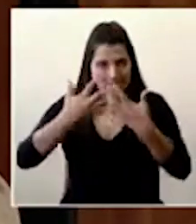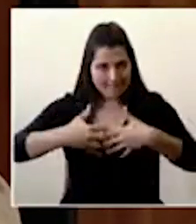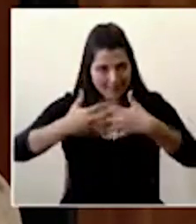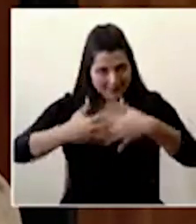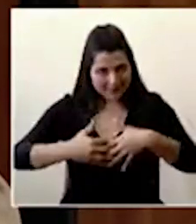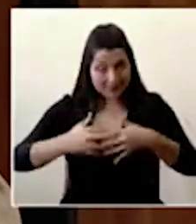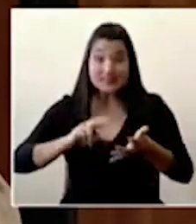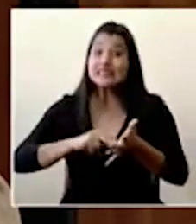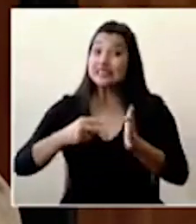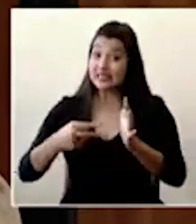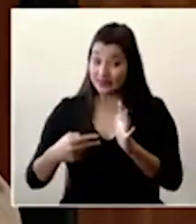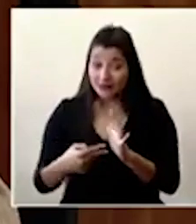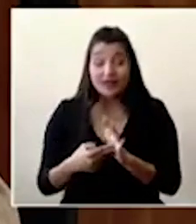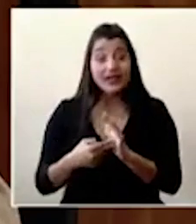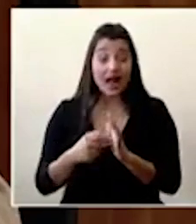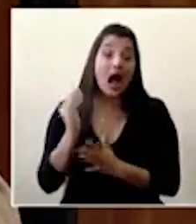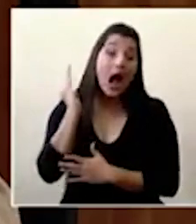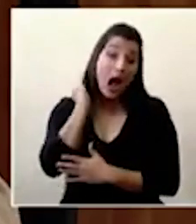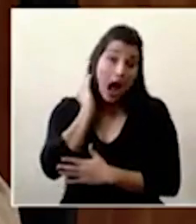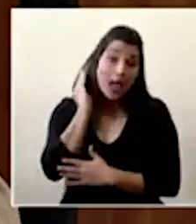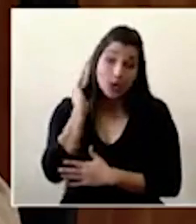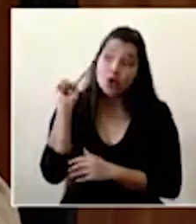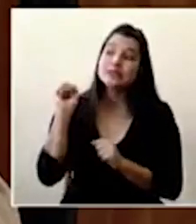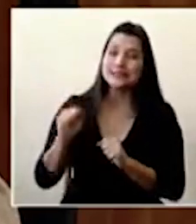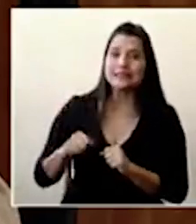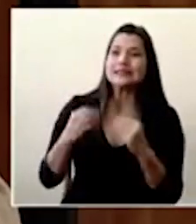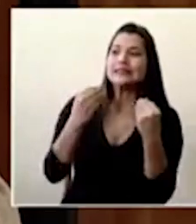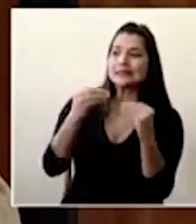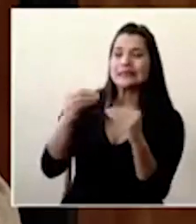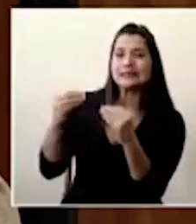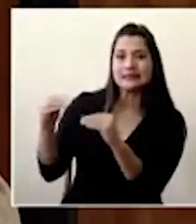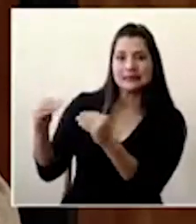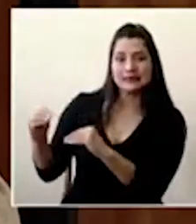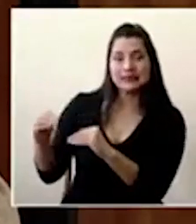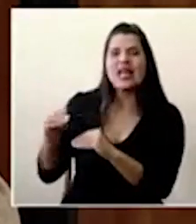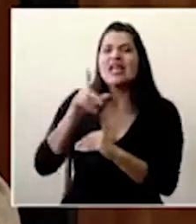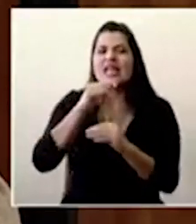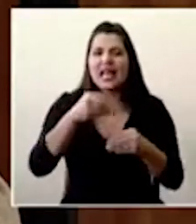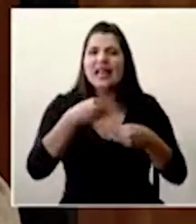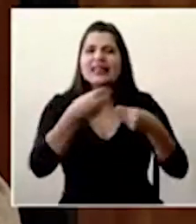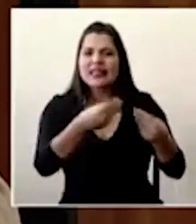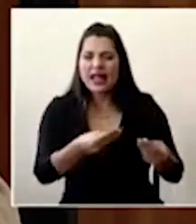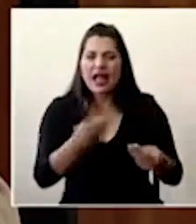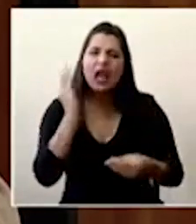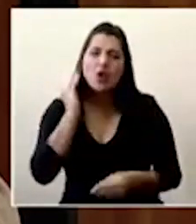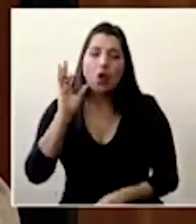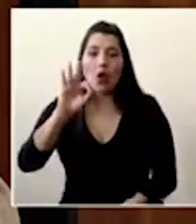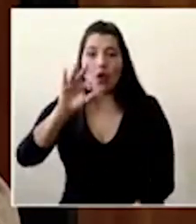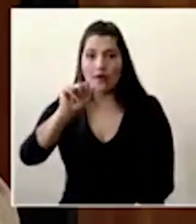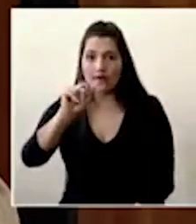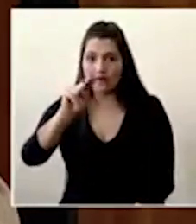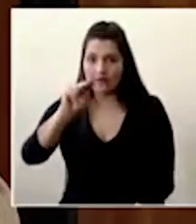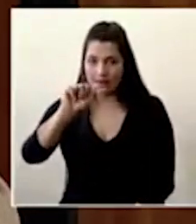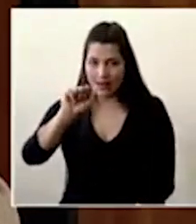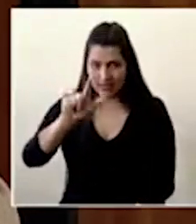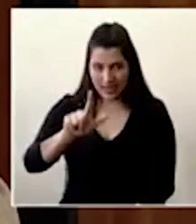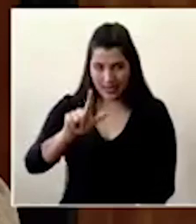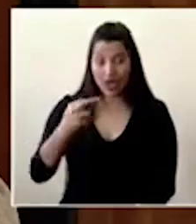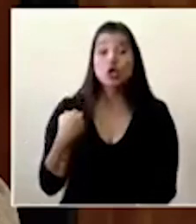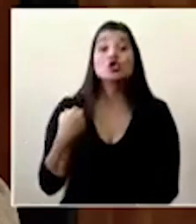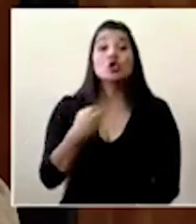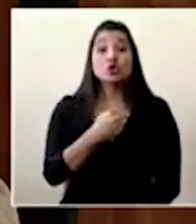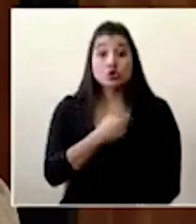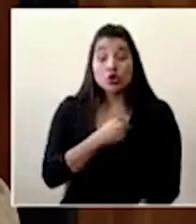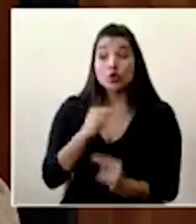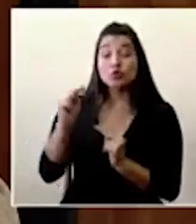el alcohol está siendo puesto en el mercado de parte de la FANAL. Hicimos una negociación extraordinaria, como